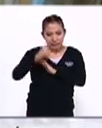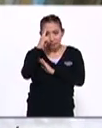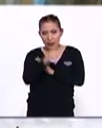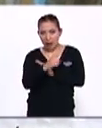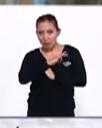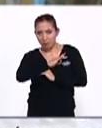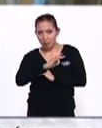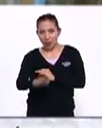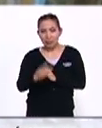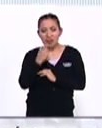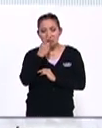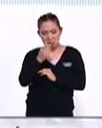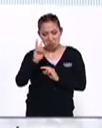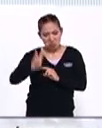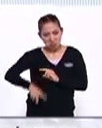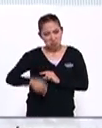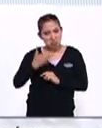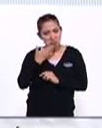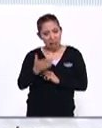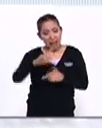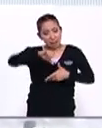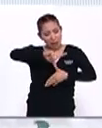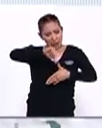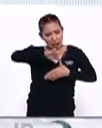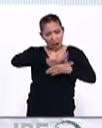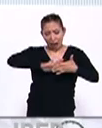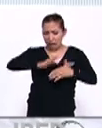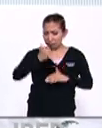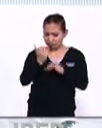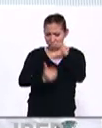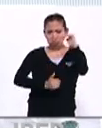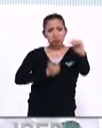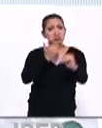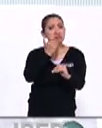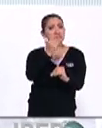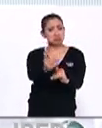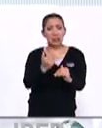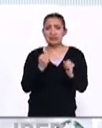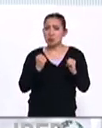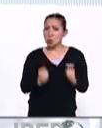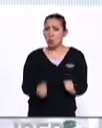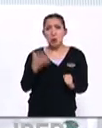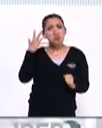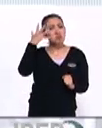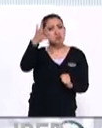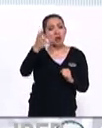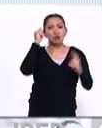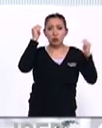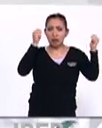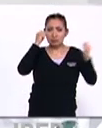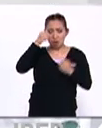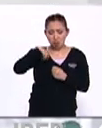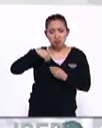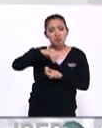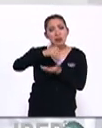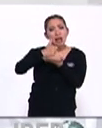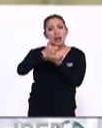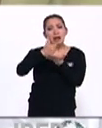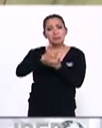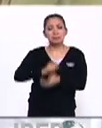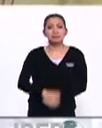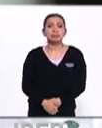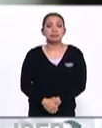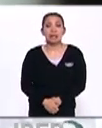para poder decir que efectivamente América Latina está avanzando con paso seguro hacia un turismo sostenible de largo